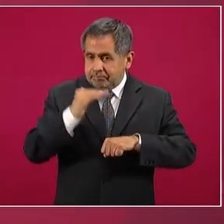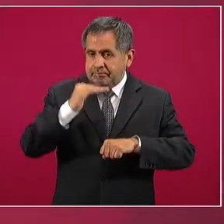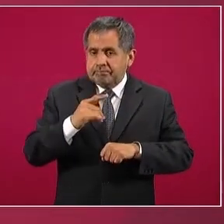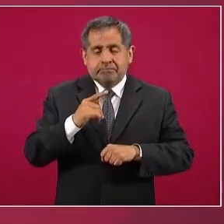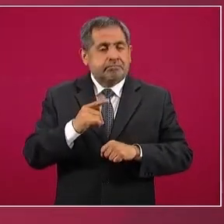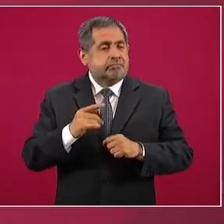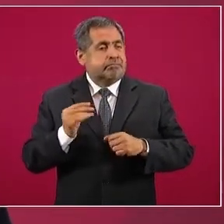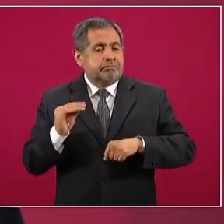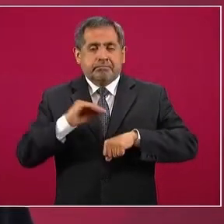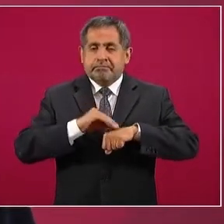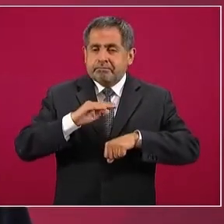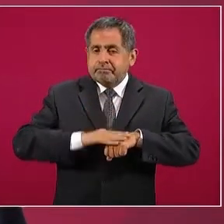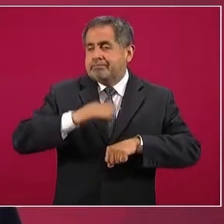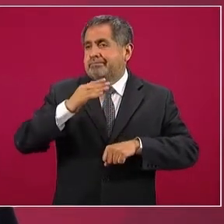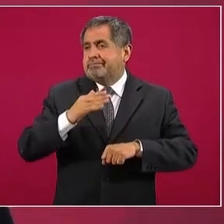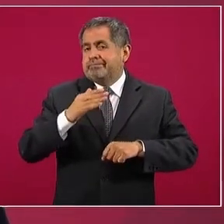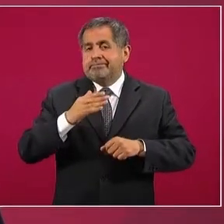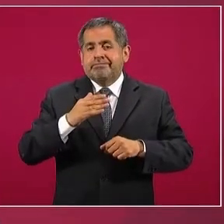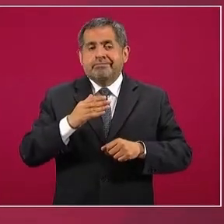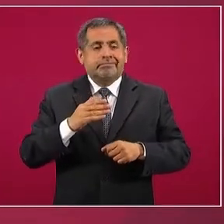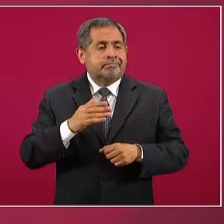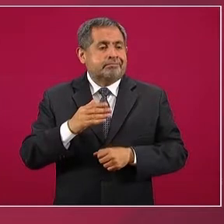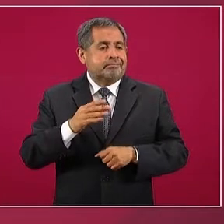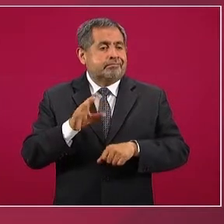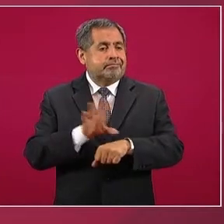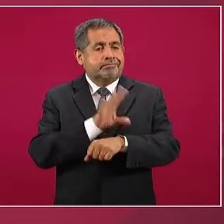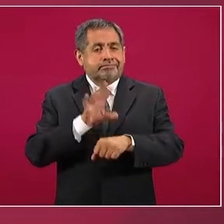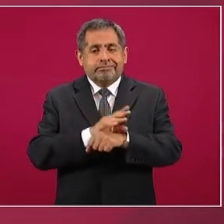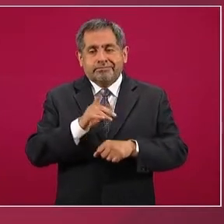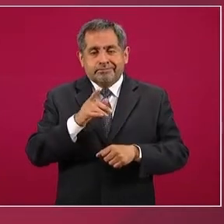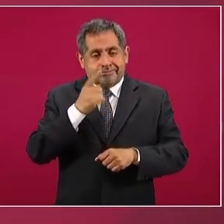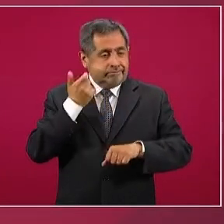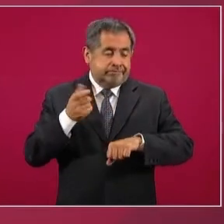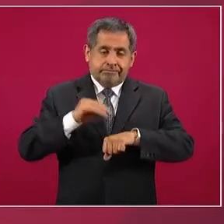de aumentar el precio de la energía eléctrica.